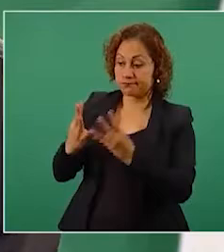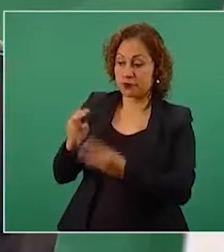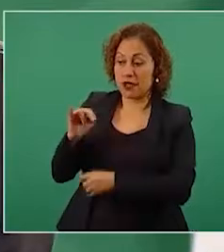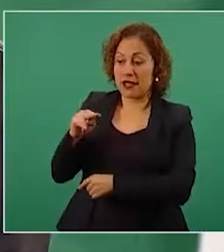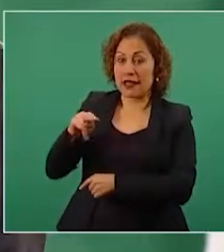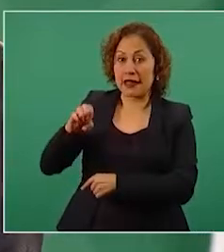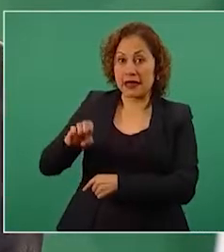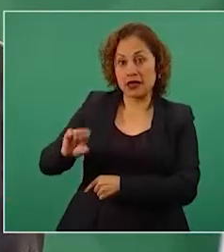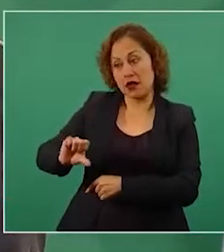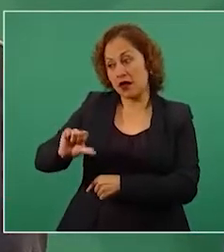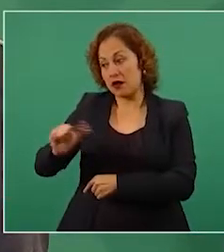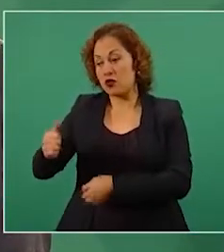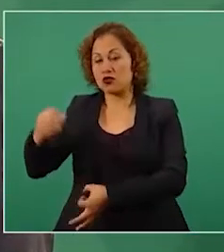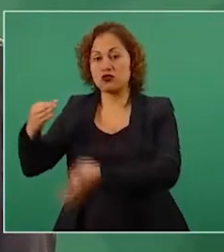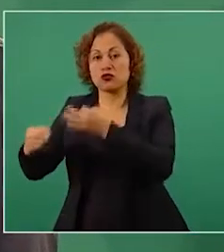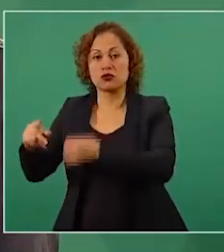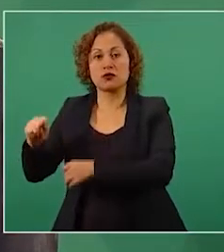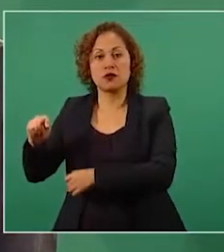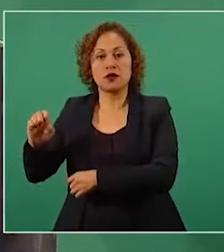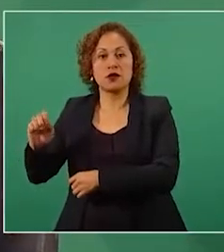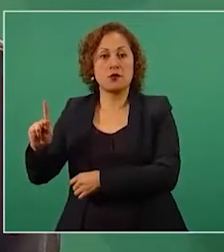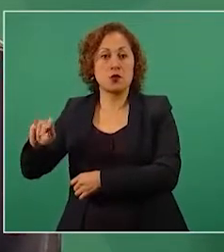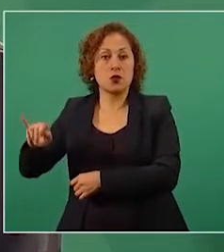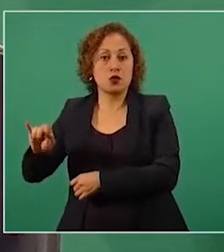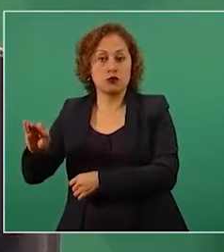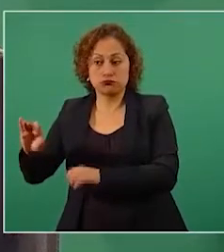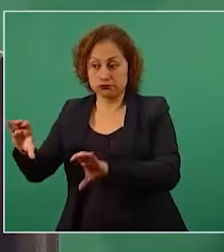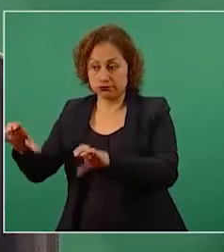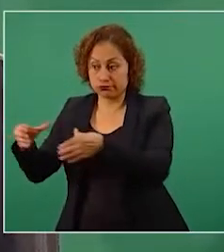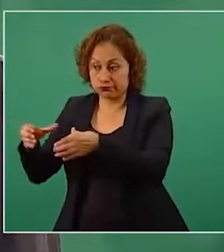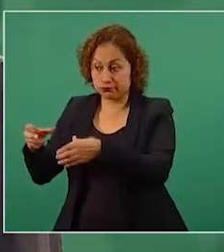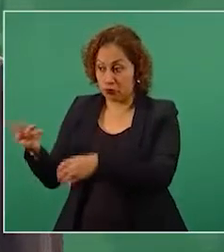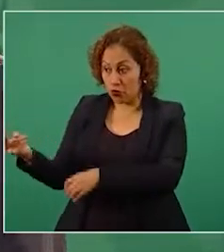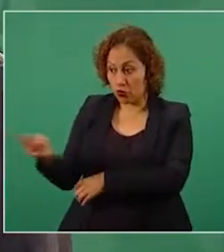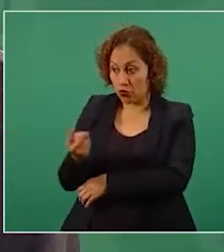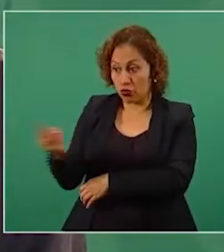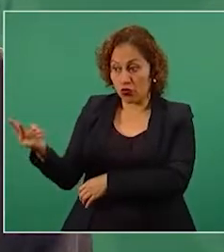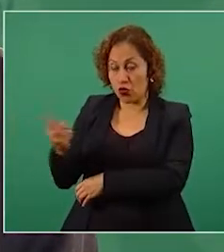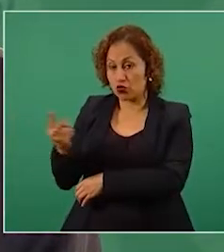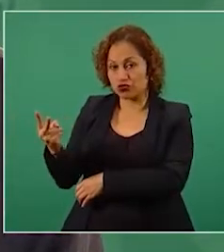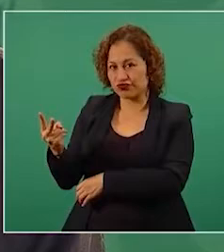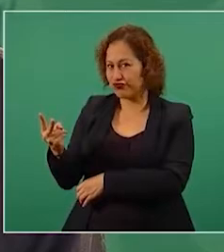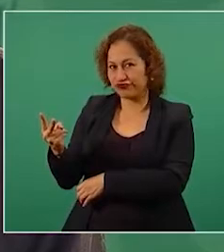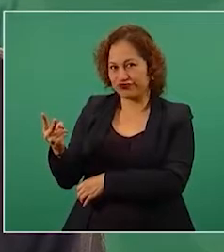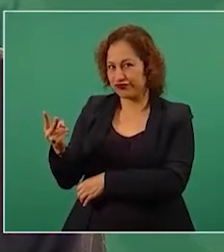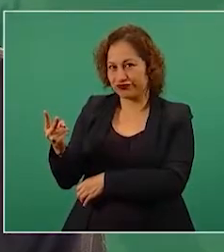actuaron de manera antidemocrática.